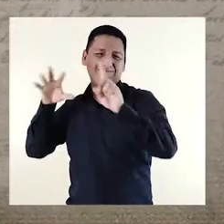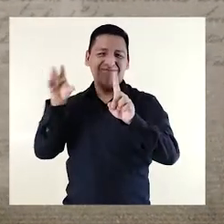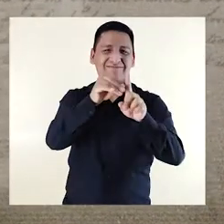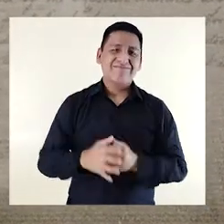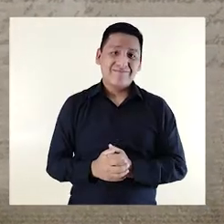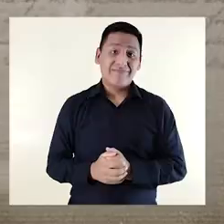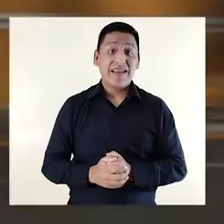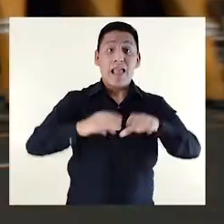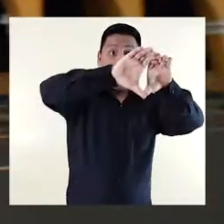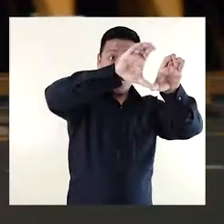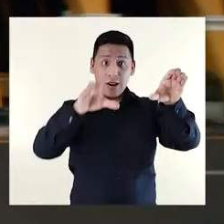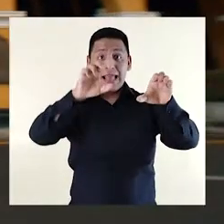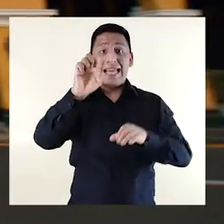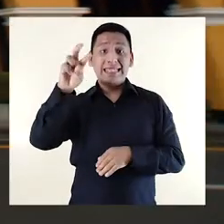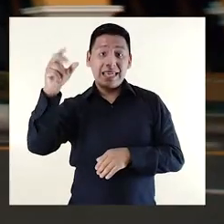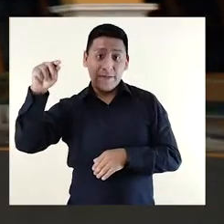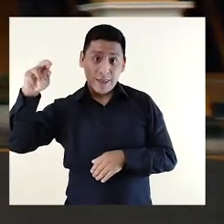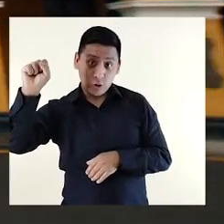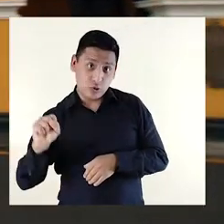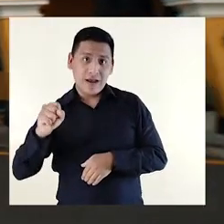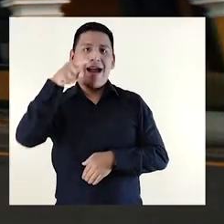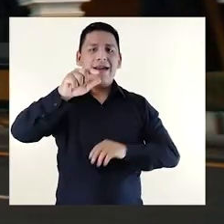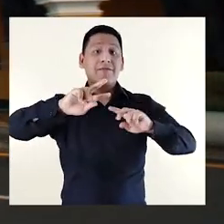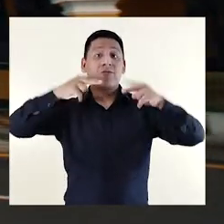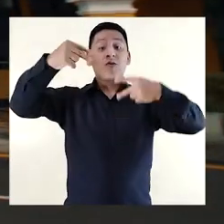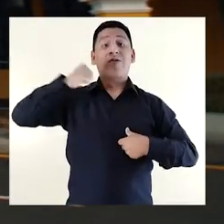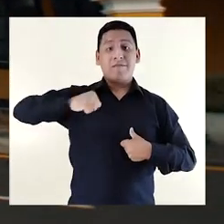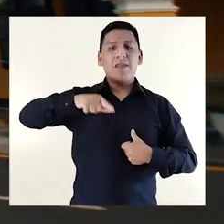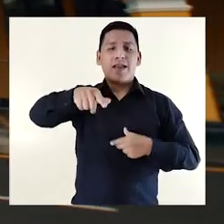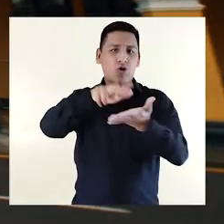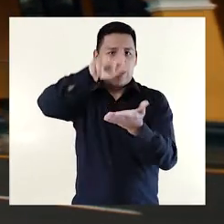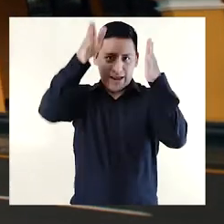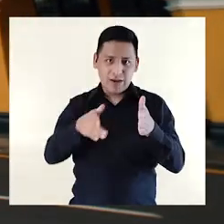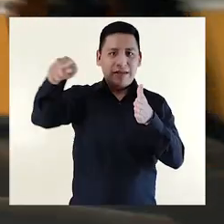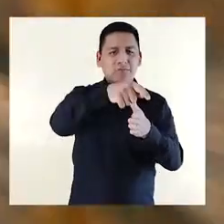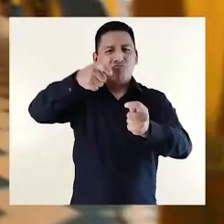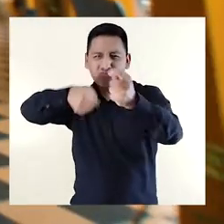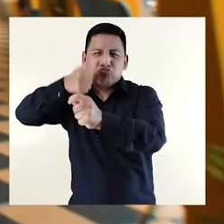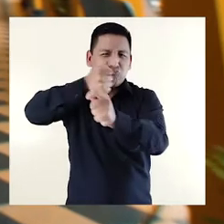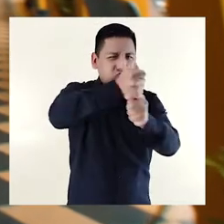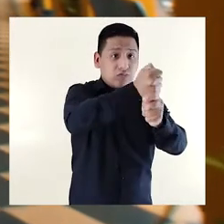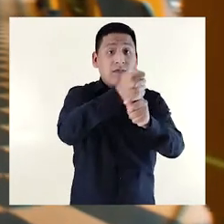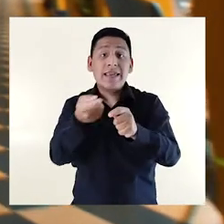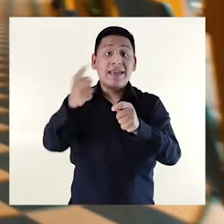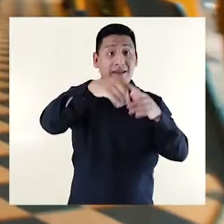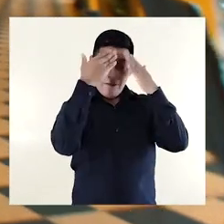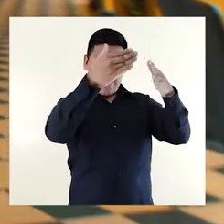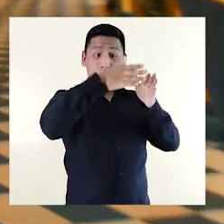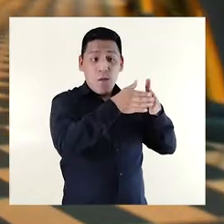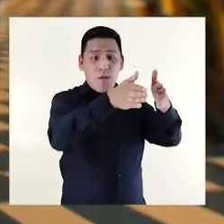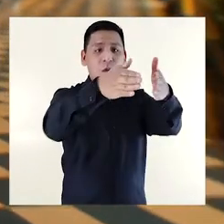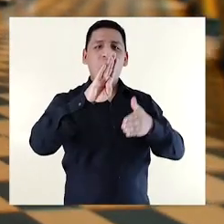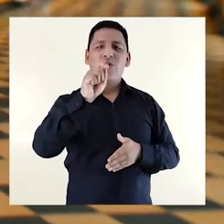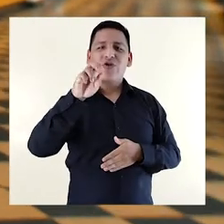las de ayer. El portal de escribanos estaba bajo el cabildo, donde se apostaban los notarios que ofrecían sus servicios. Y en el otro frente, el portal